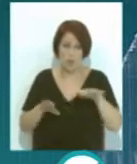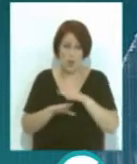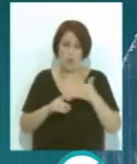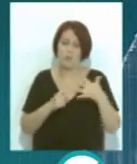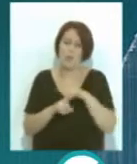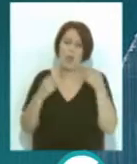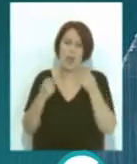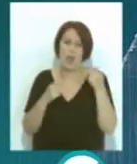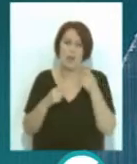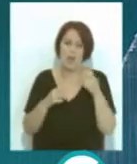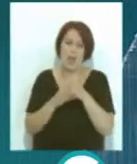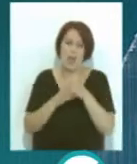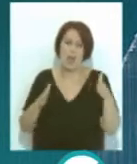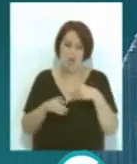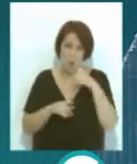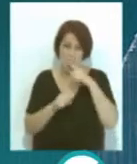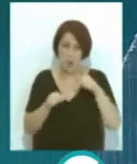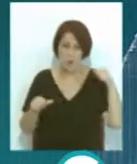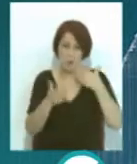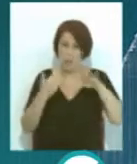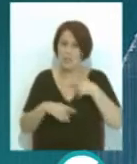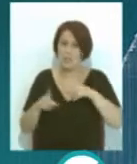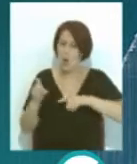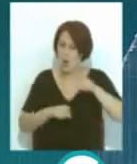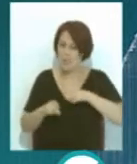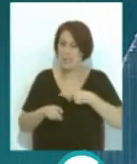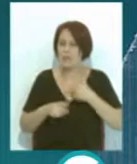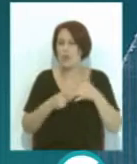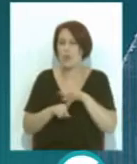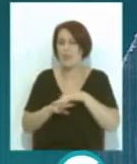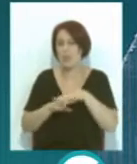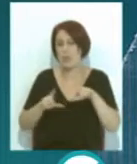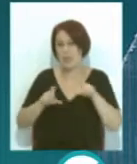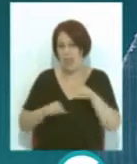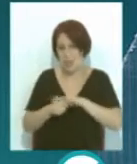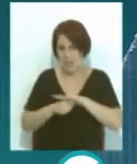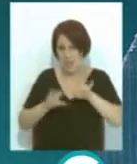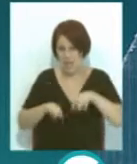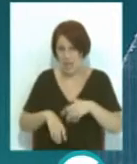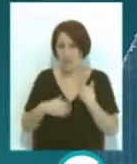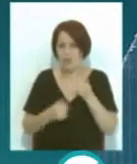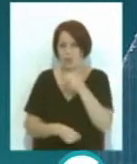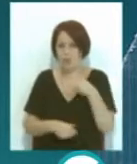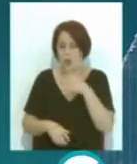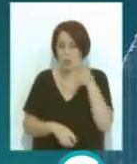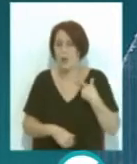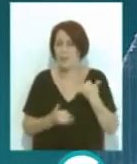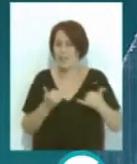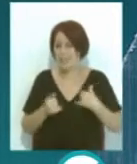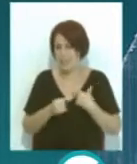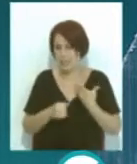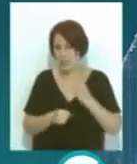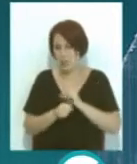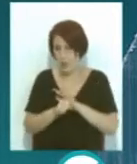más de un año es el resultado de la encuesta sobre la situación del tejido empresarial en la provincia derivada de la crisis por COVID que han